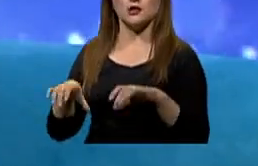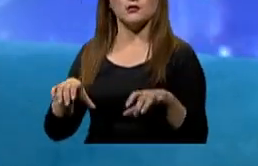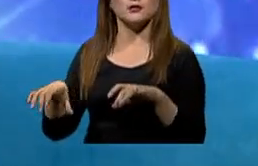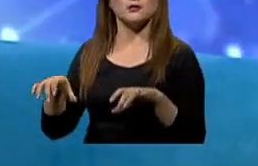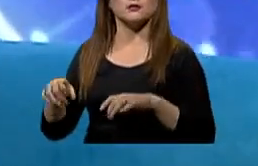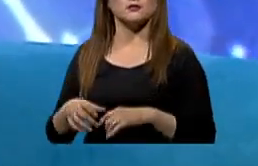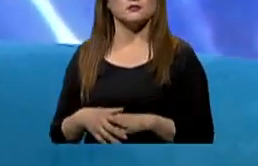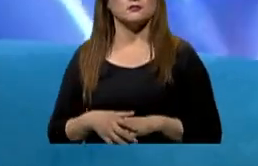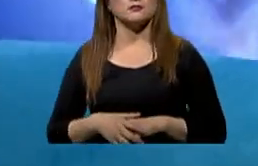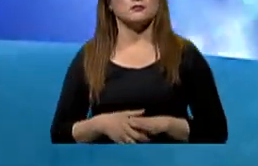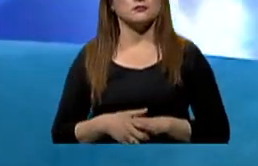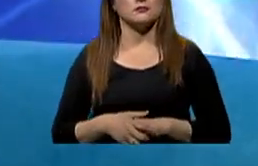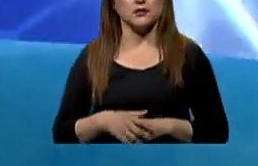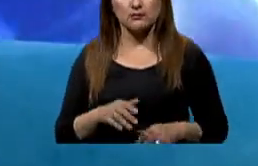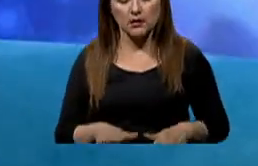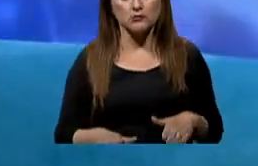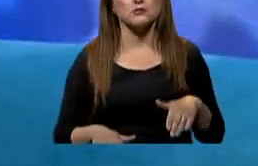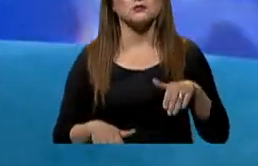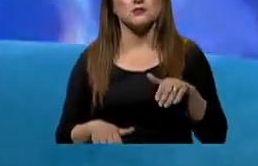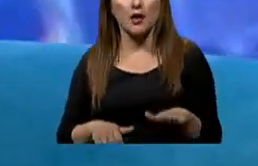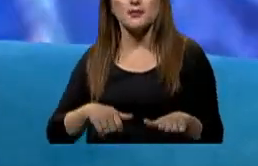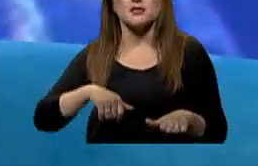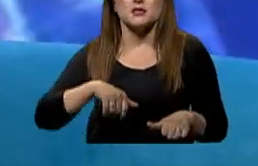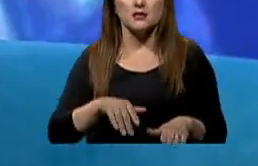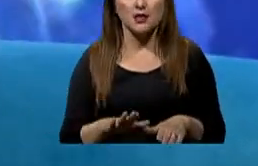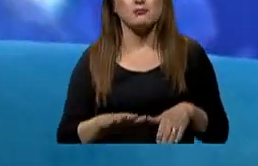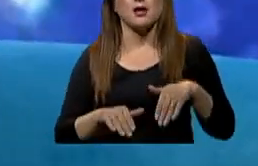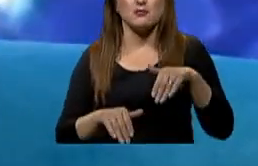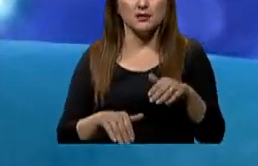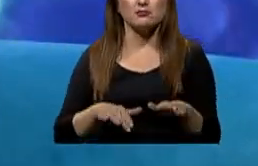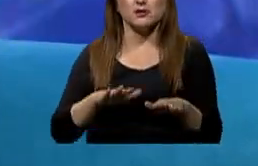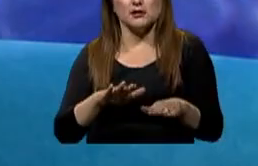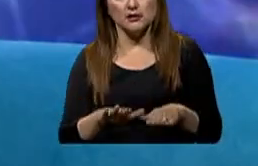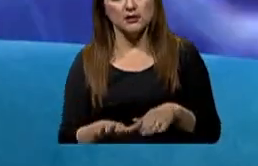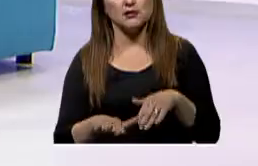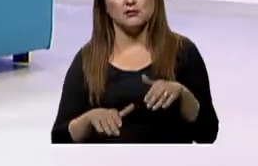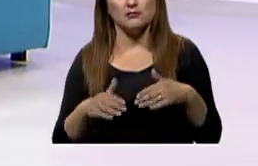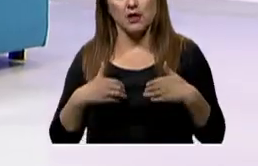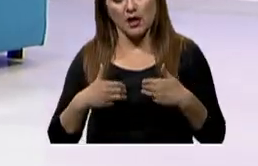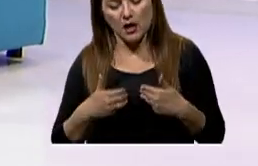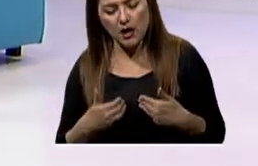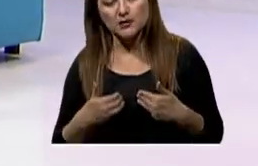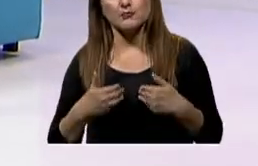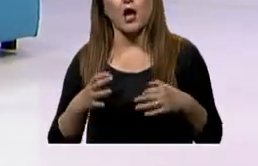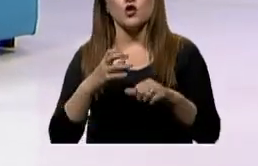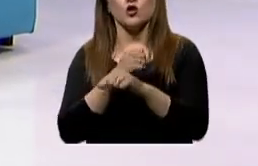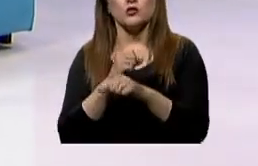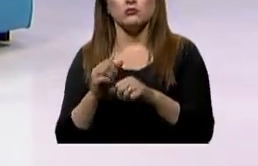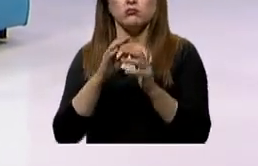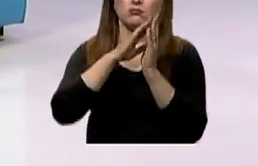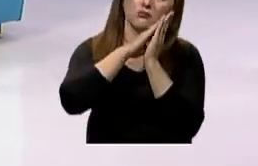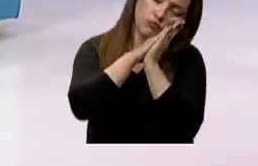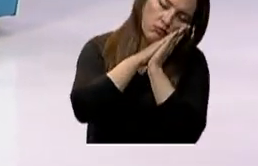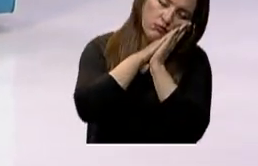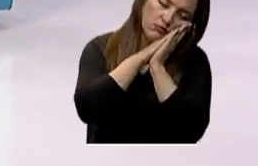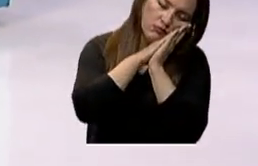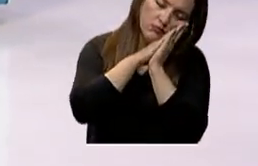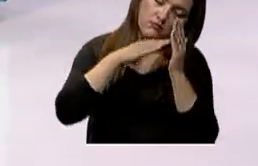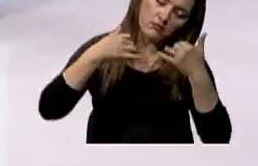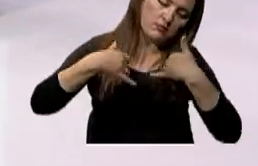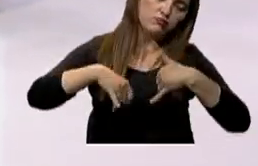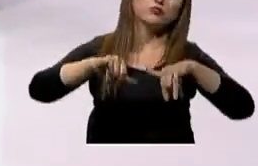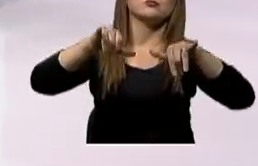yoga, caminar, porque obviamente me invitan a como que me canse más para que en la noche pueda tener una